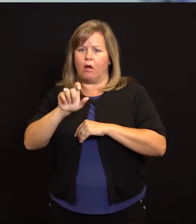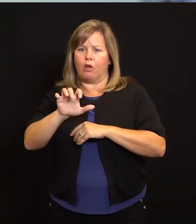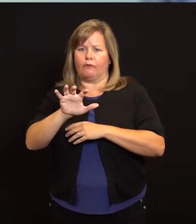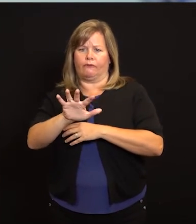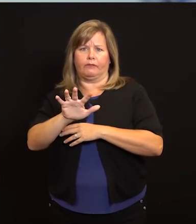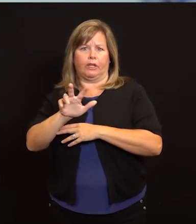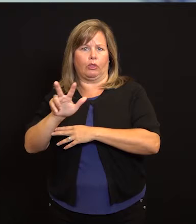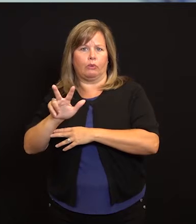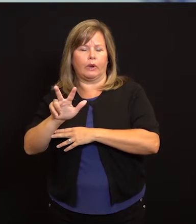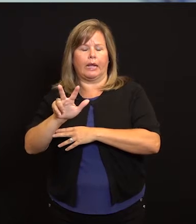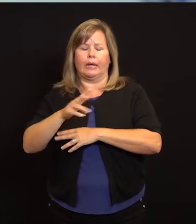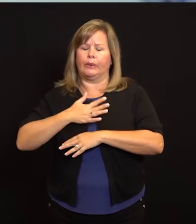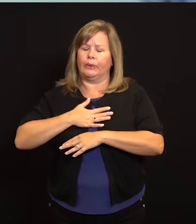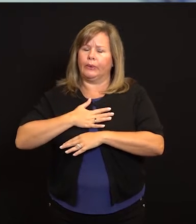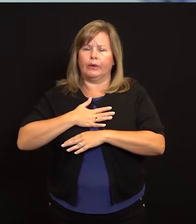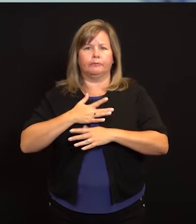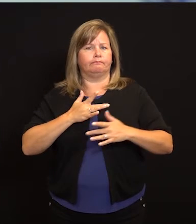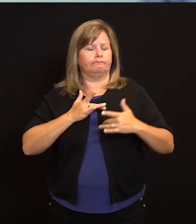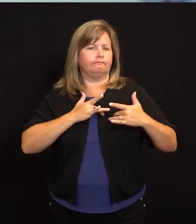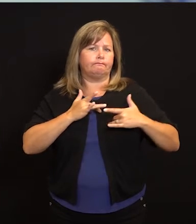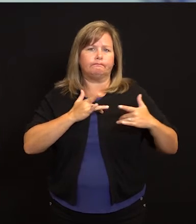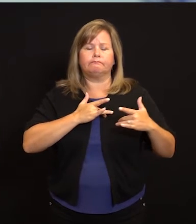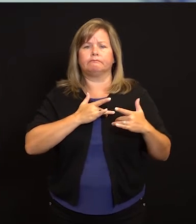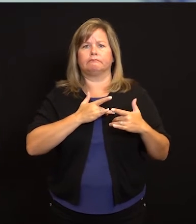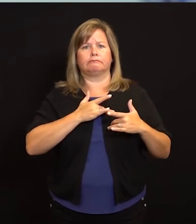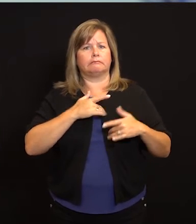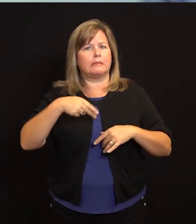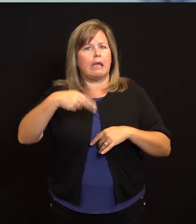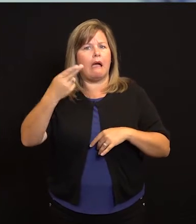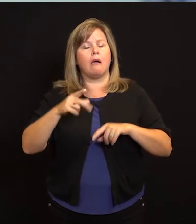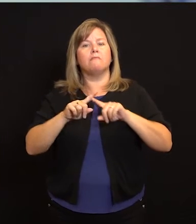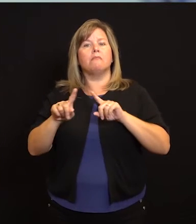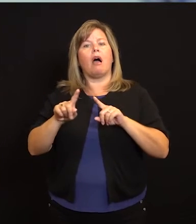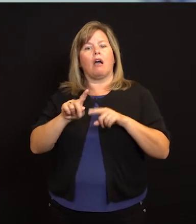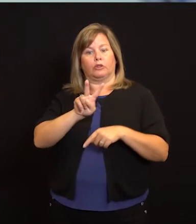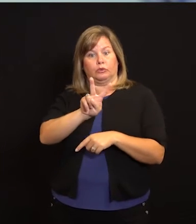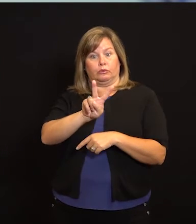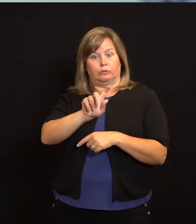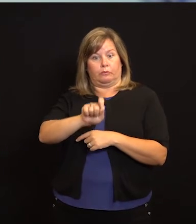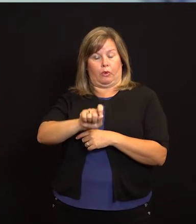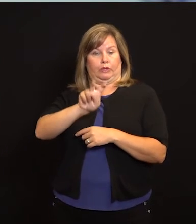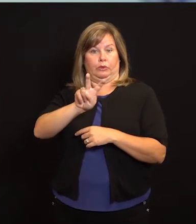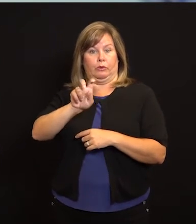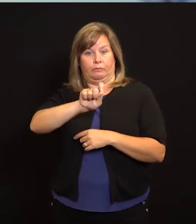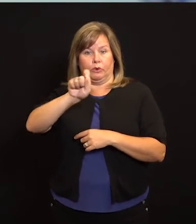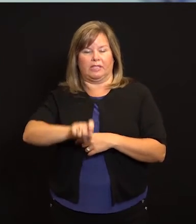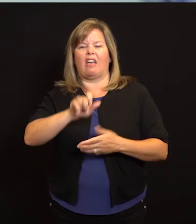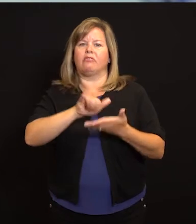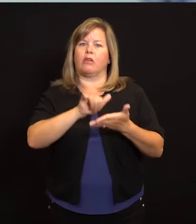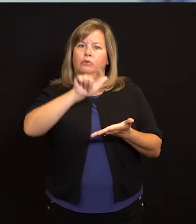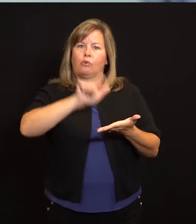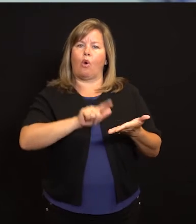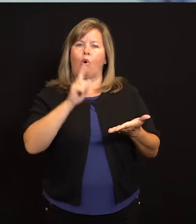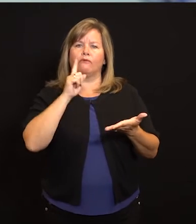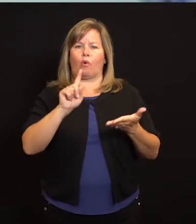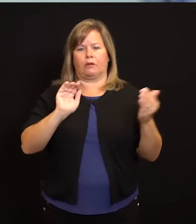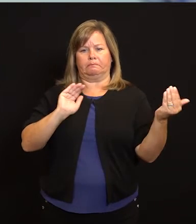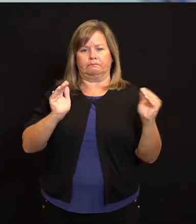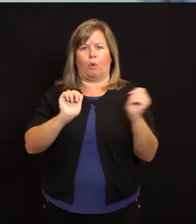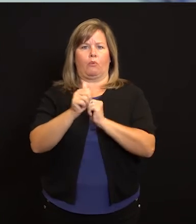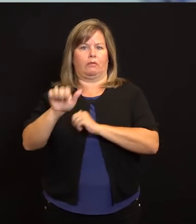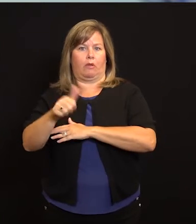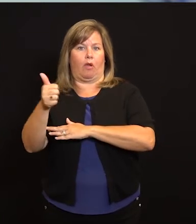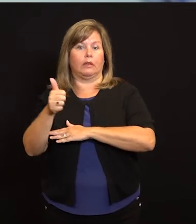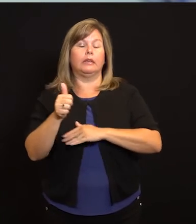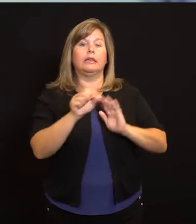153. Es mucho más bajo como una tasa que lo que otros lugares han visto. Actualmente la